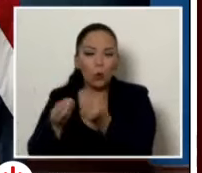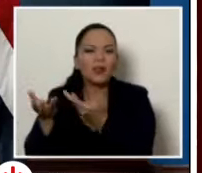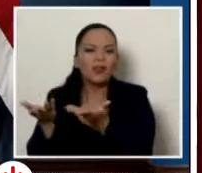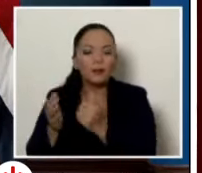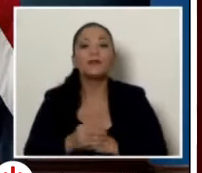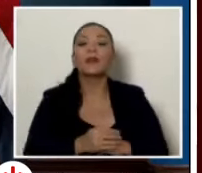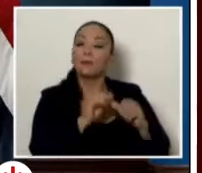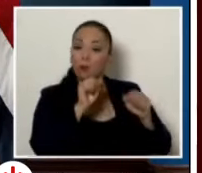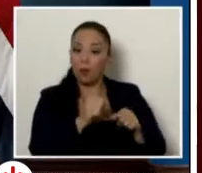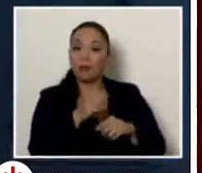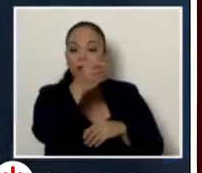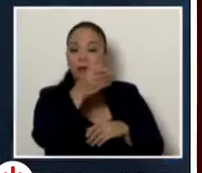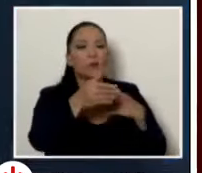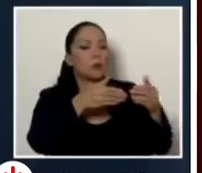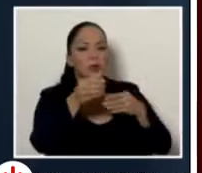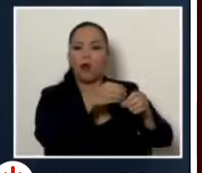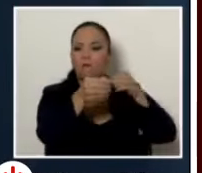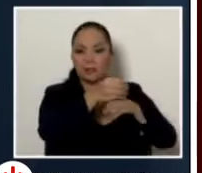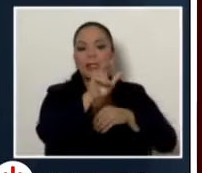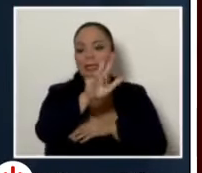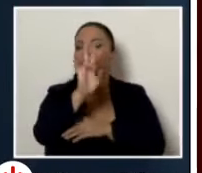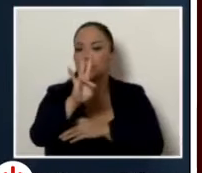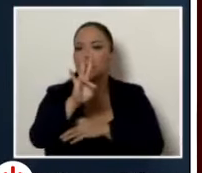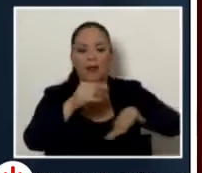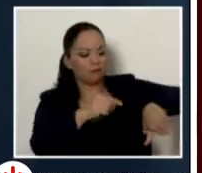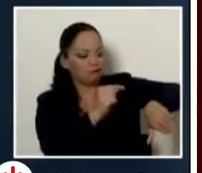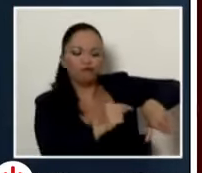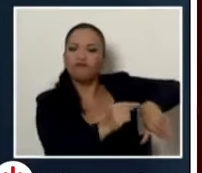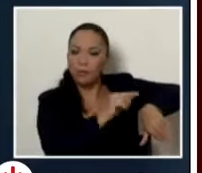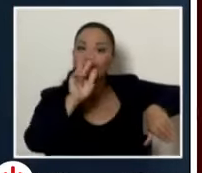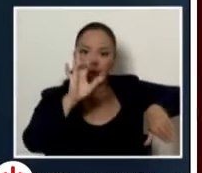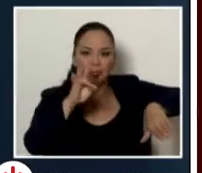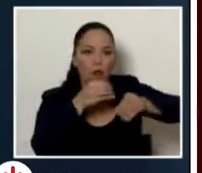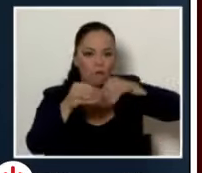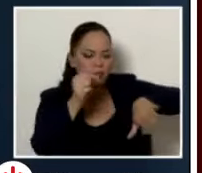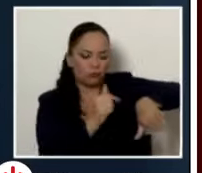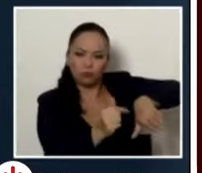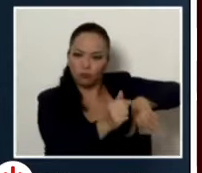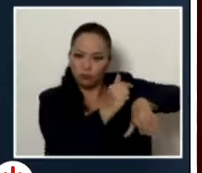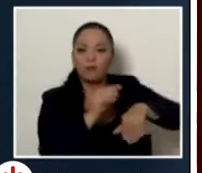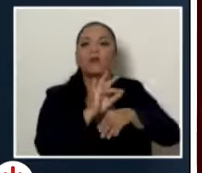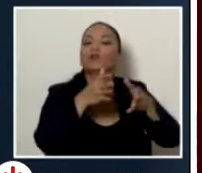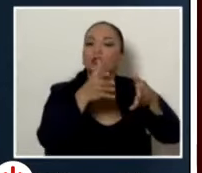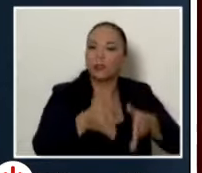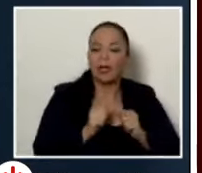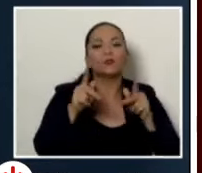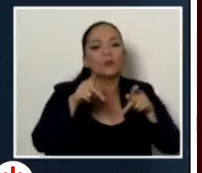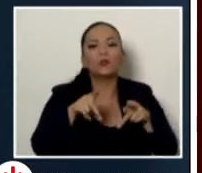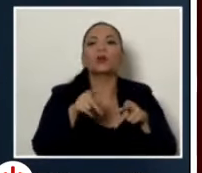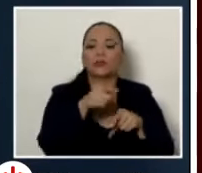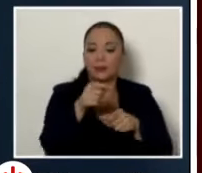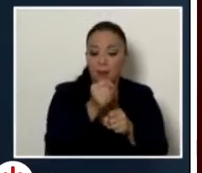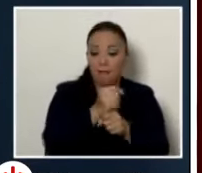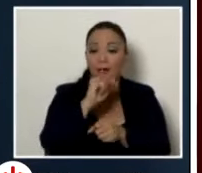puede visitar cualquiera de las 37 oficinas que tenemos en todo el país ubicadas. Nuestros funcionarios, nuestros colaboradores están